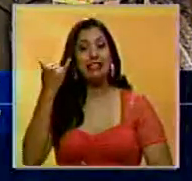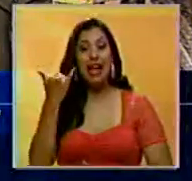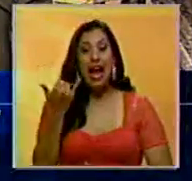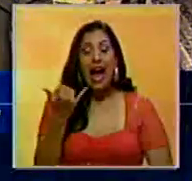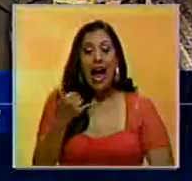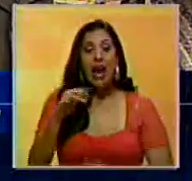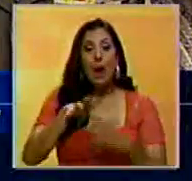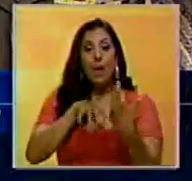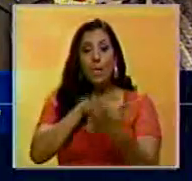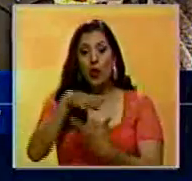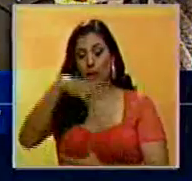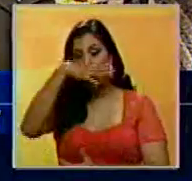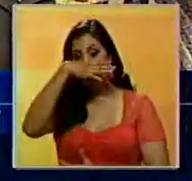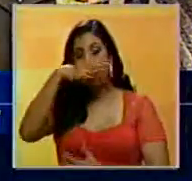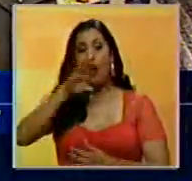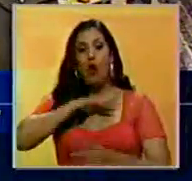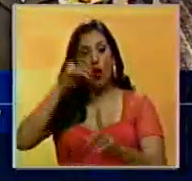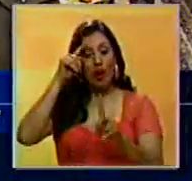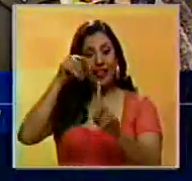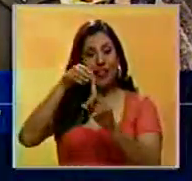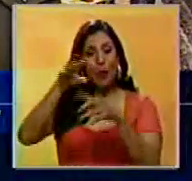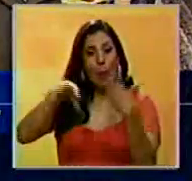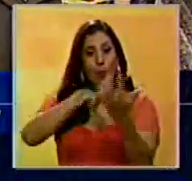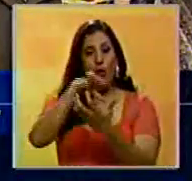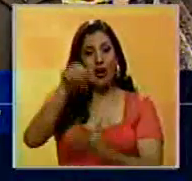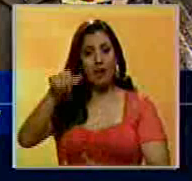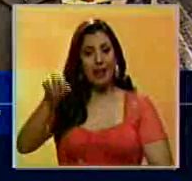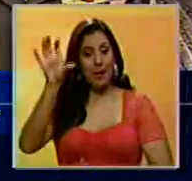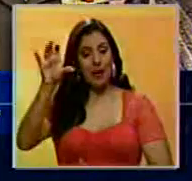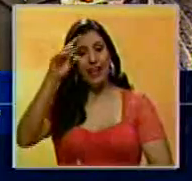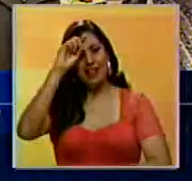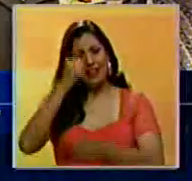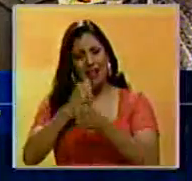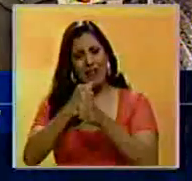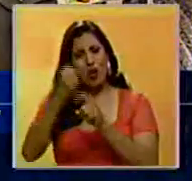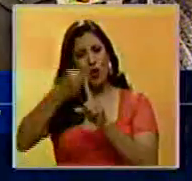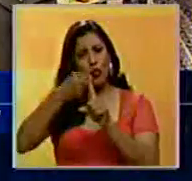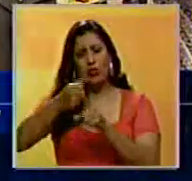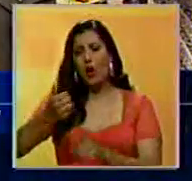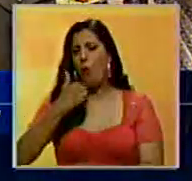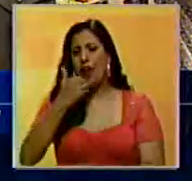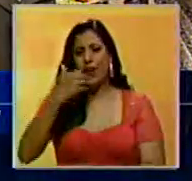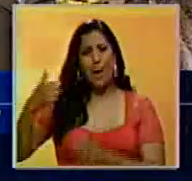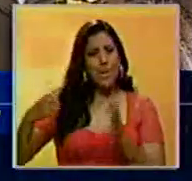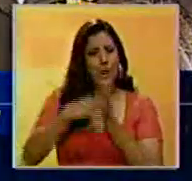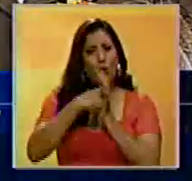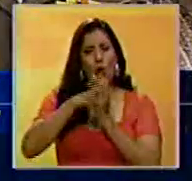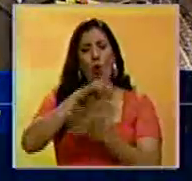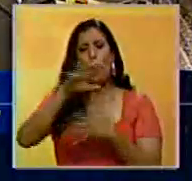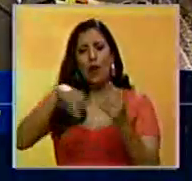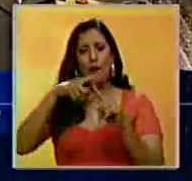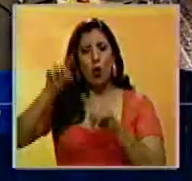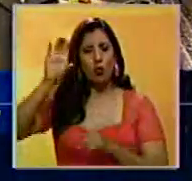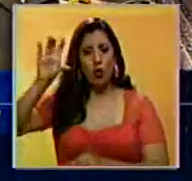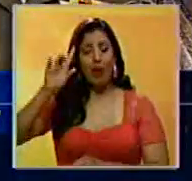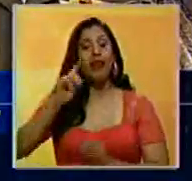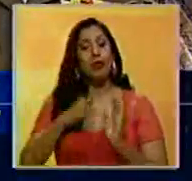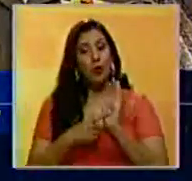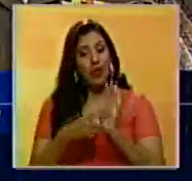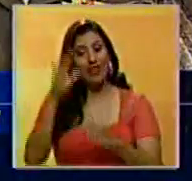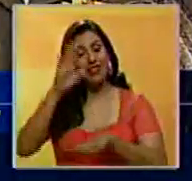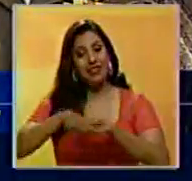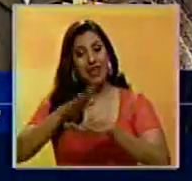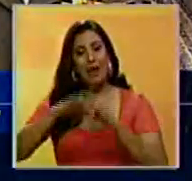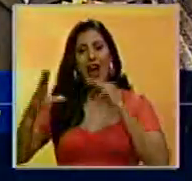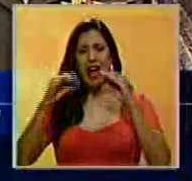paramilitarismo con fines políticos en el país, por lo que trabajan para enfrentar cualquier amenaza interna o externa y destacó el